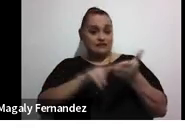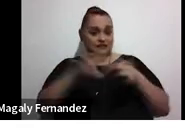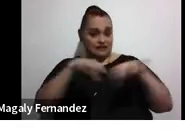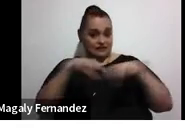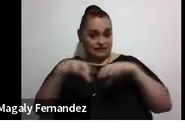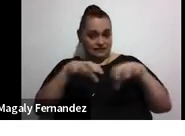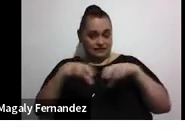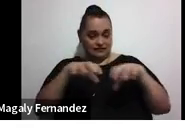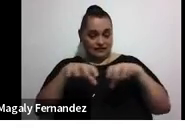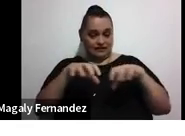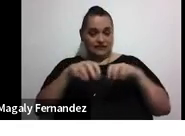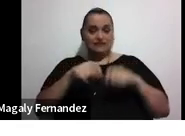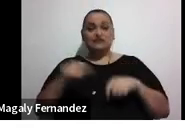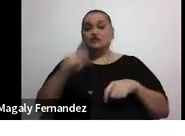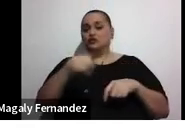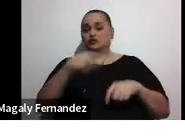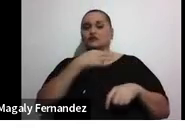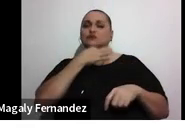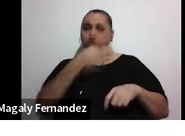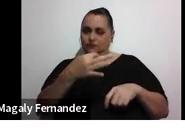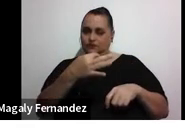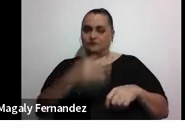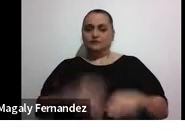tienen el gusto.